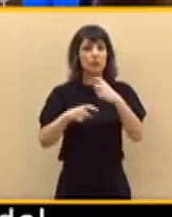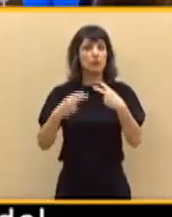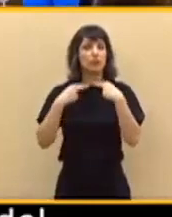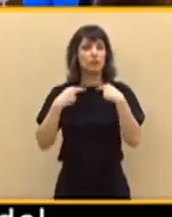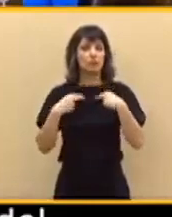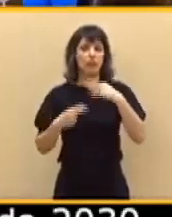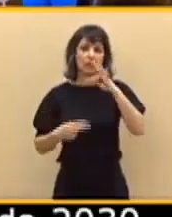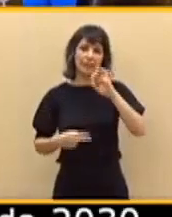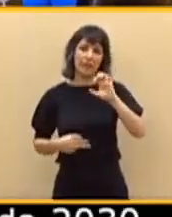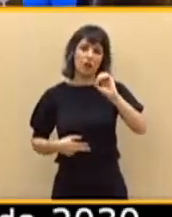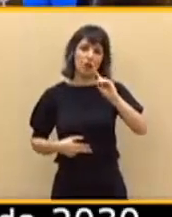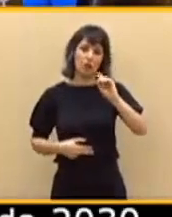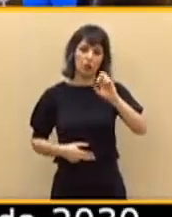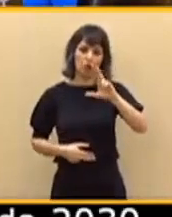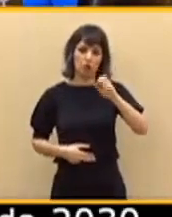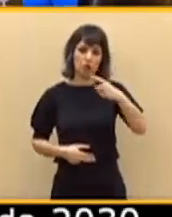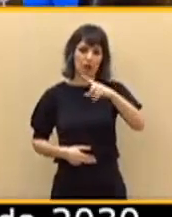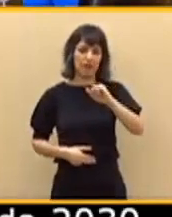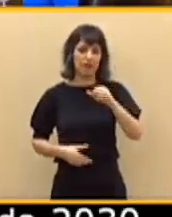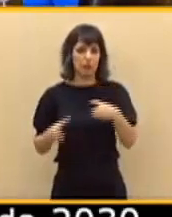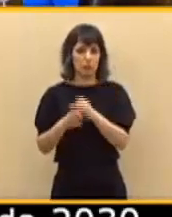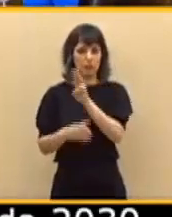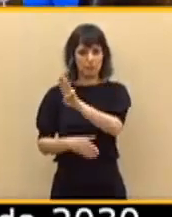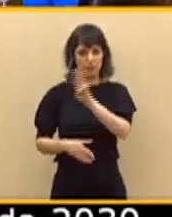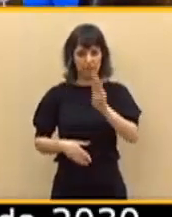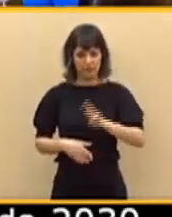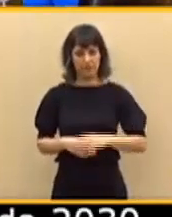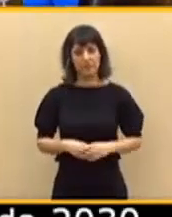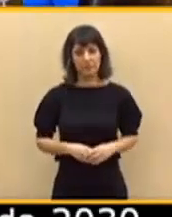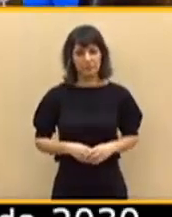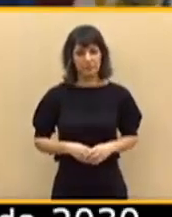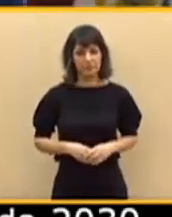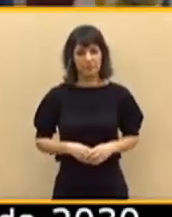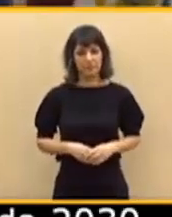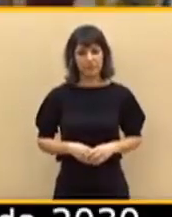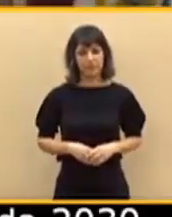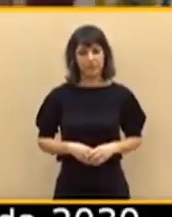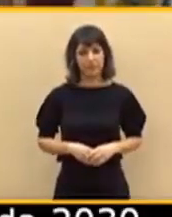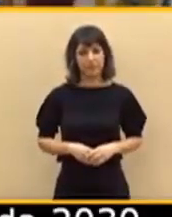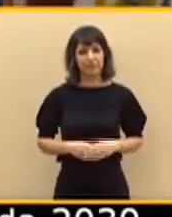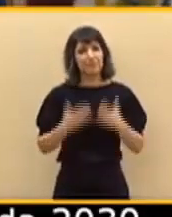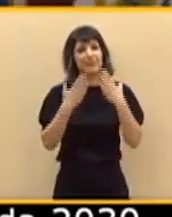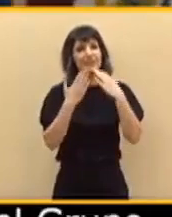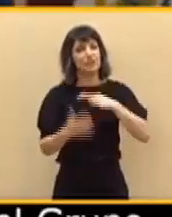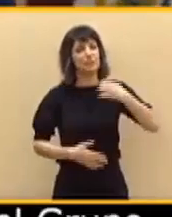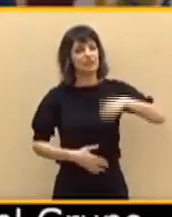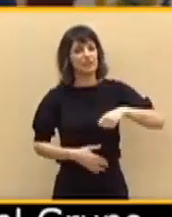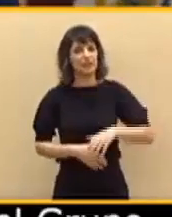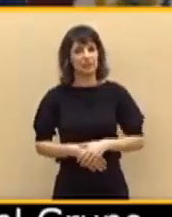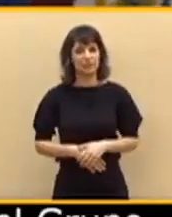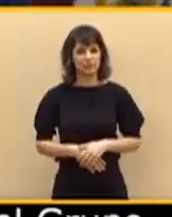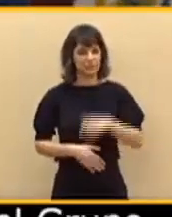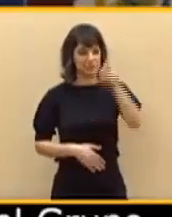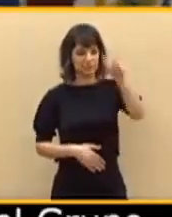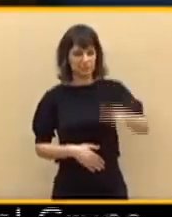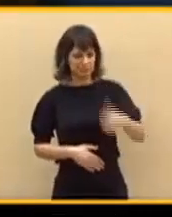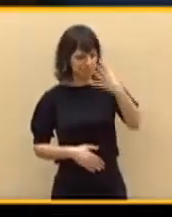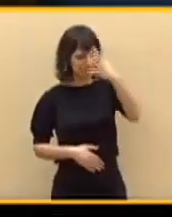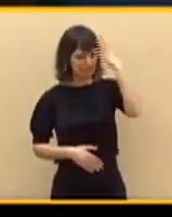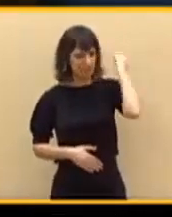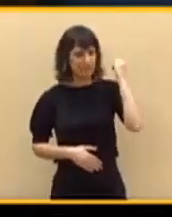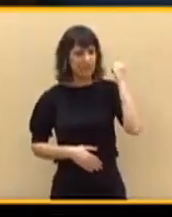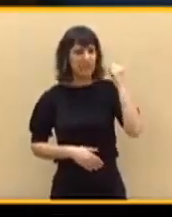García Egea del Grupo Parlamentario Popular en el Congreso. Gracias, señora presidenta. Señor Iglesias, ¿por qué no responde a las preguntas?